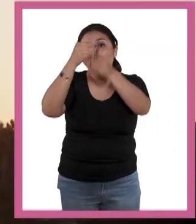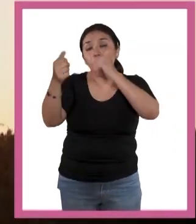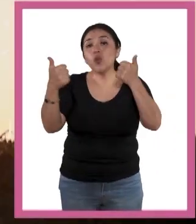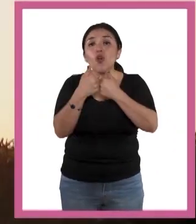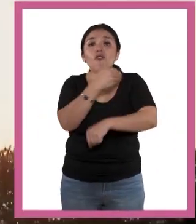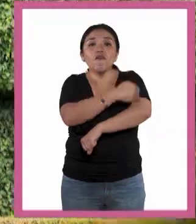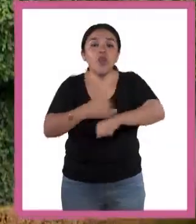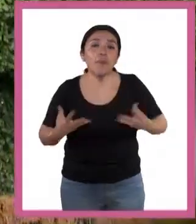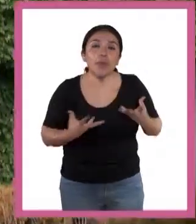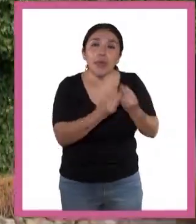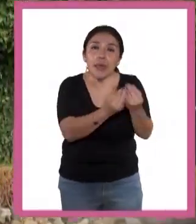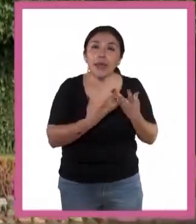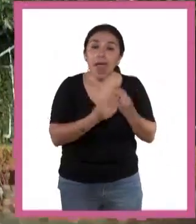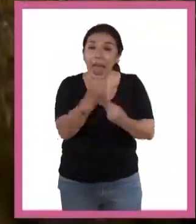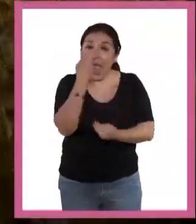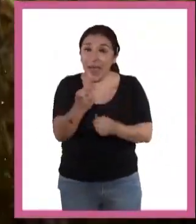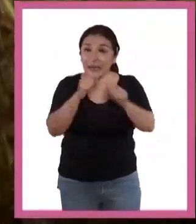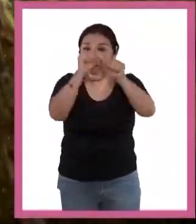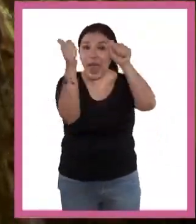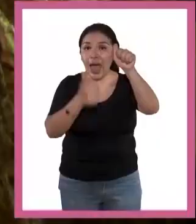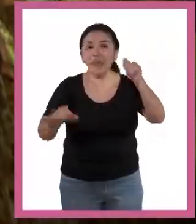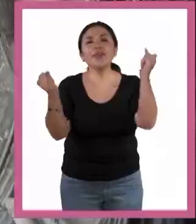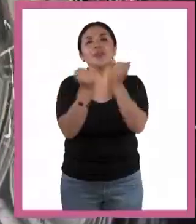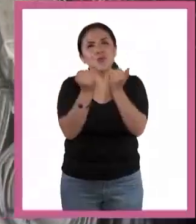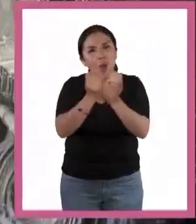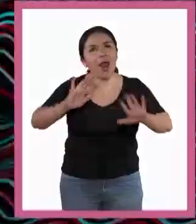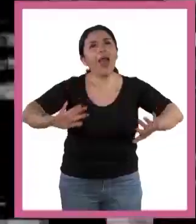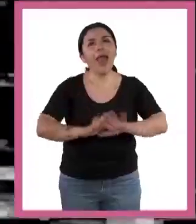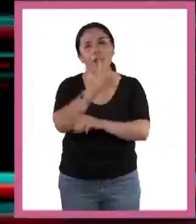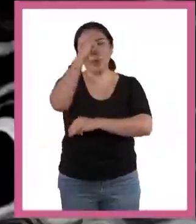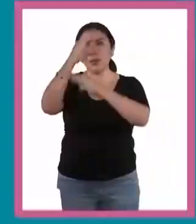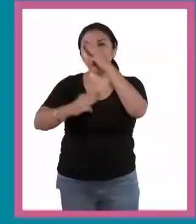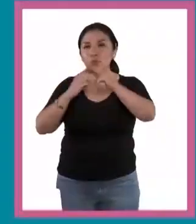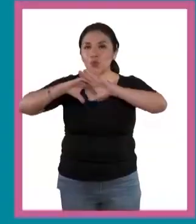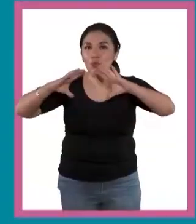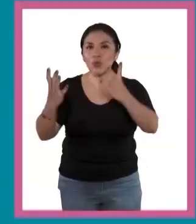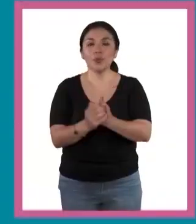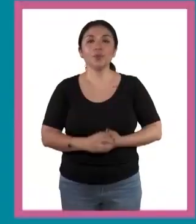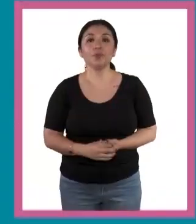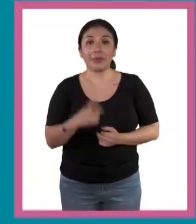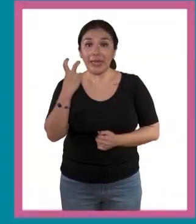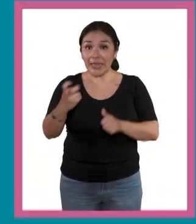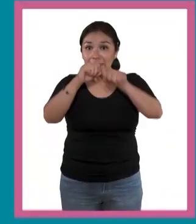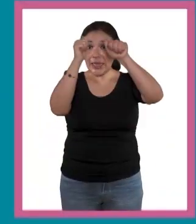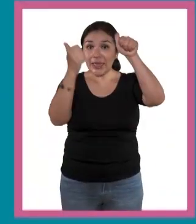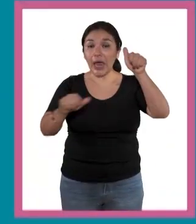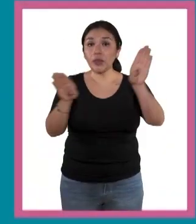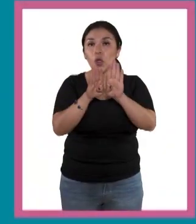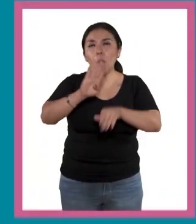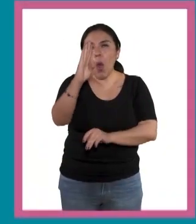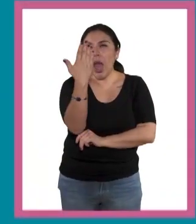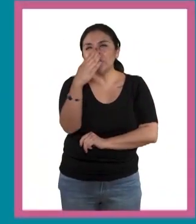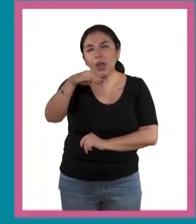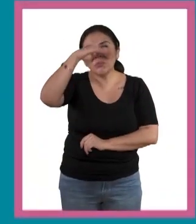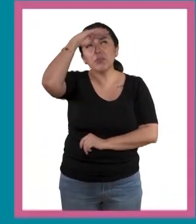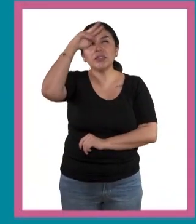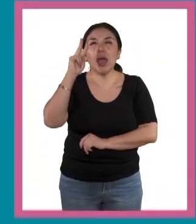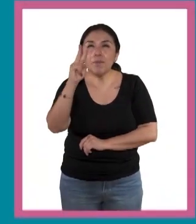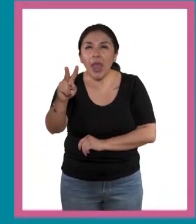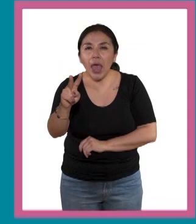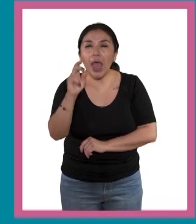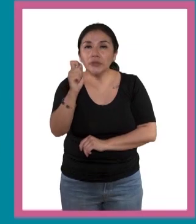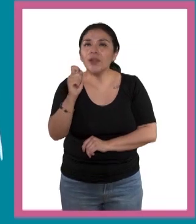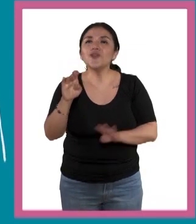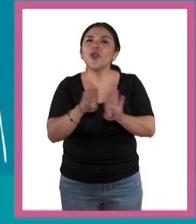de su familia. El arte también cambia al mundo. El arte no es un espejo para reflejar la realidad, sino un